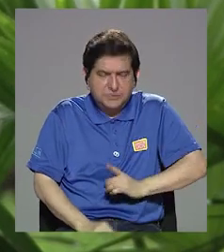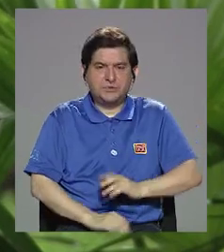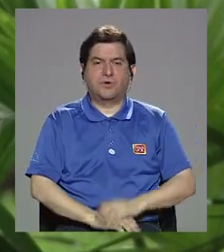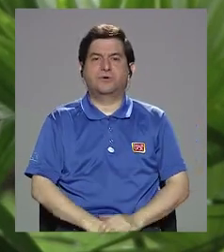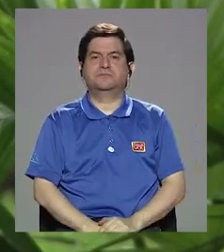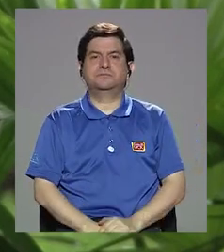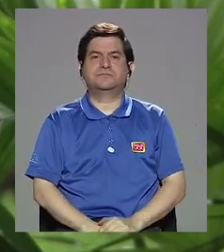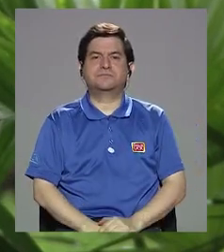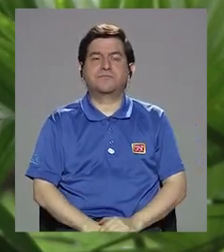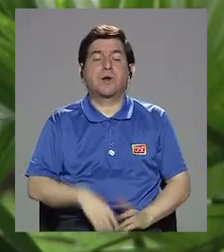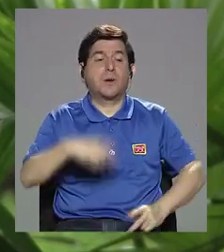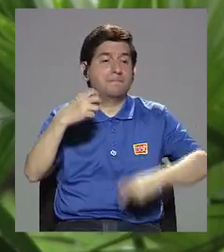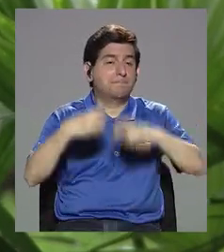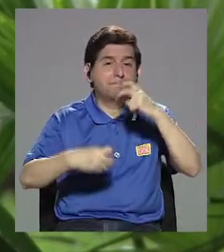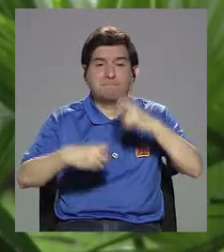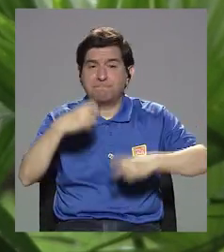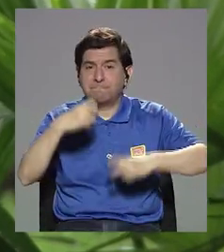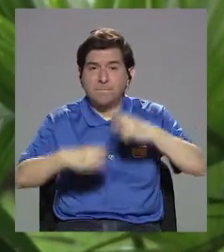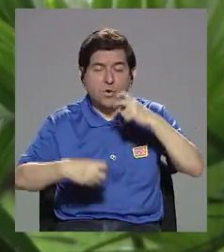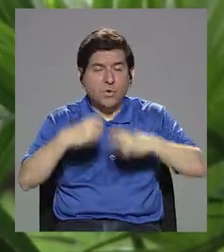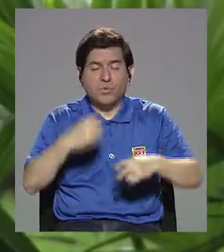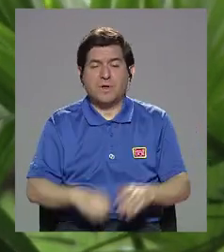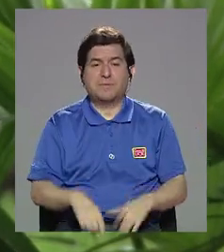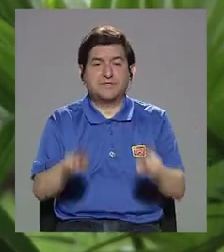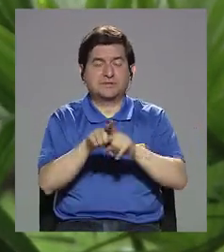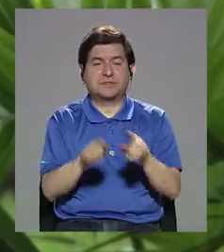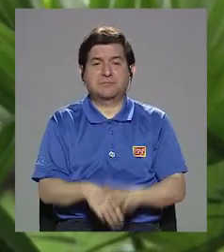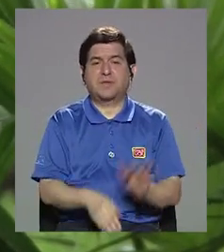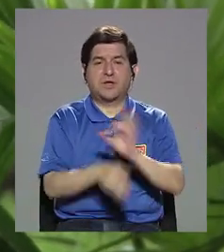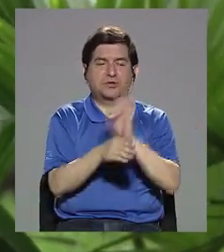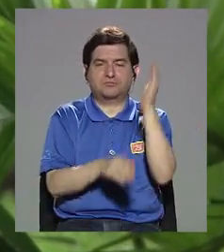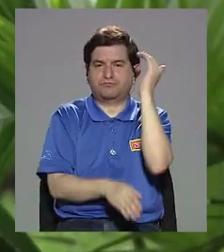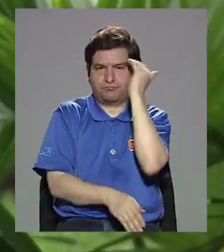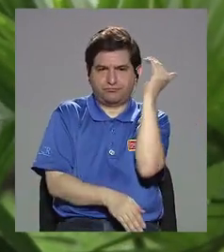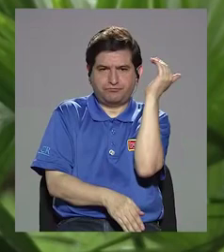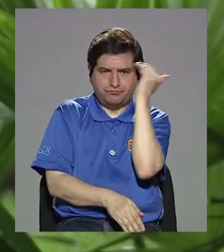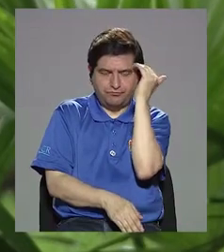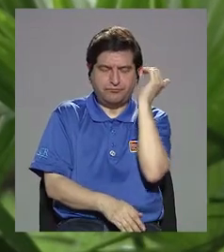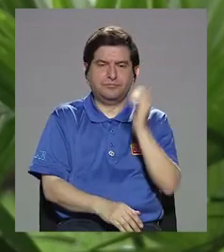problemas de función cognitiva.